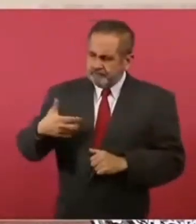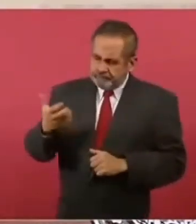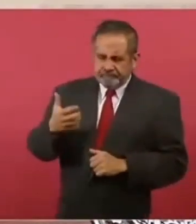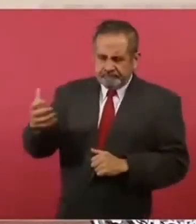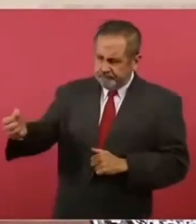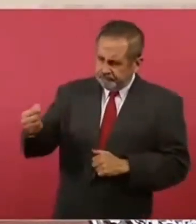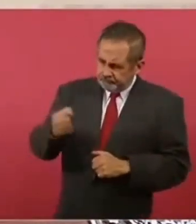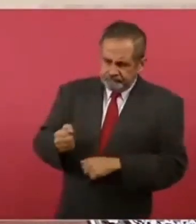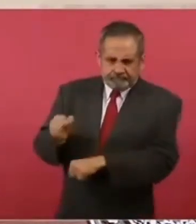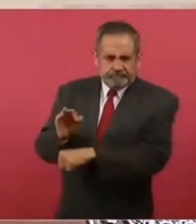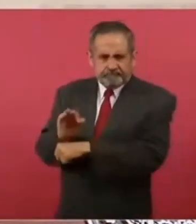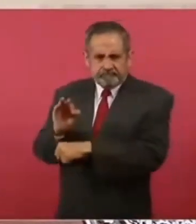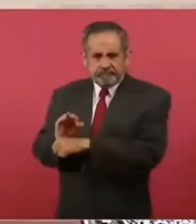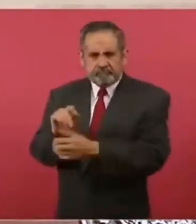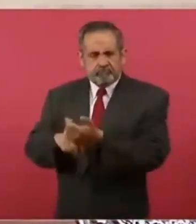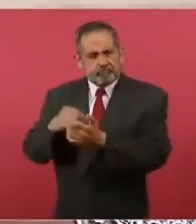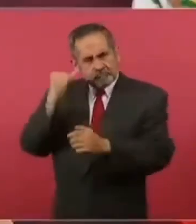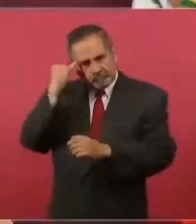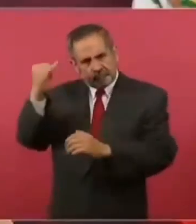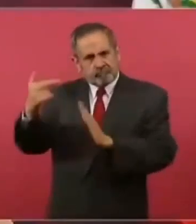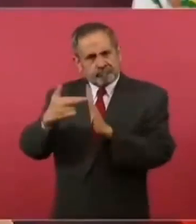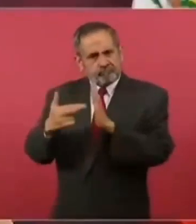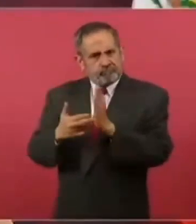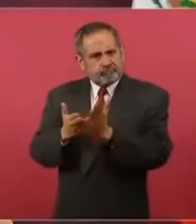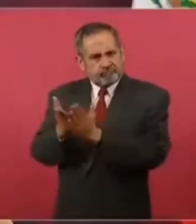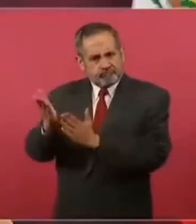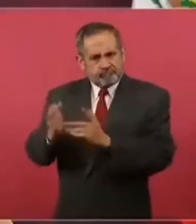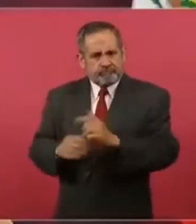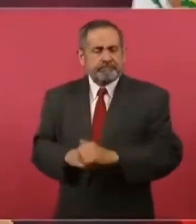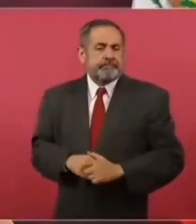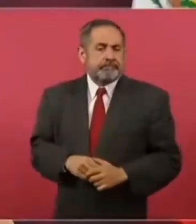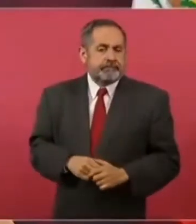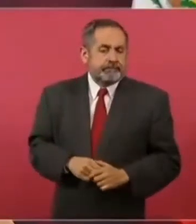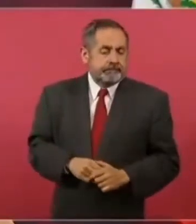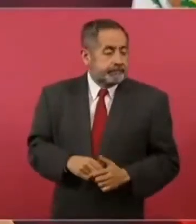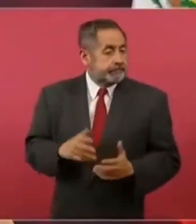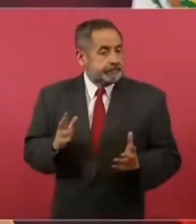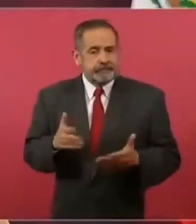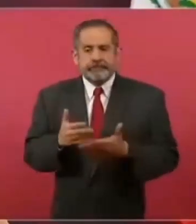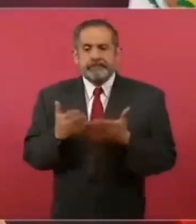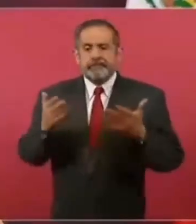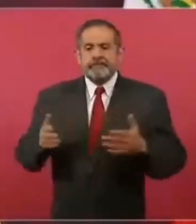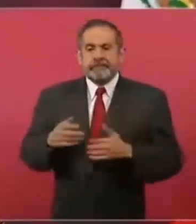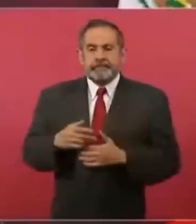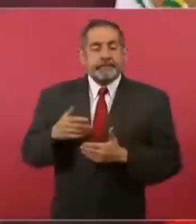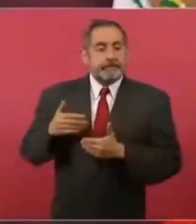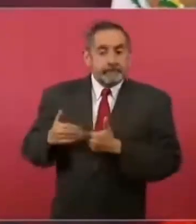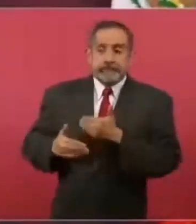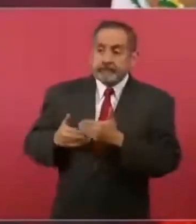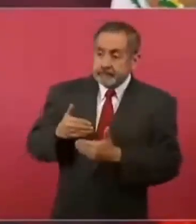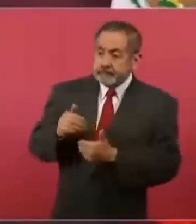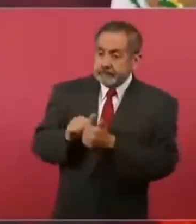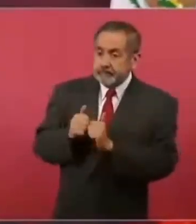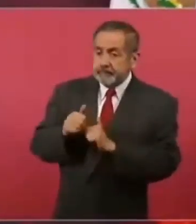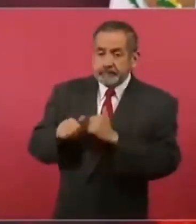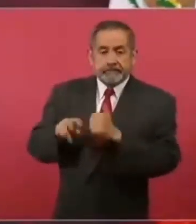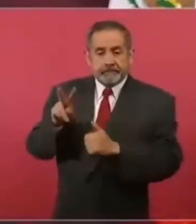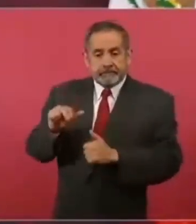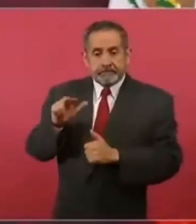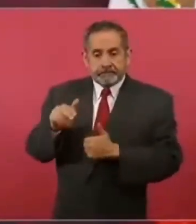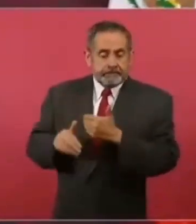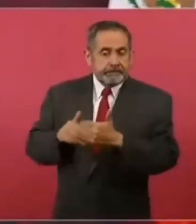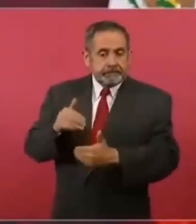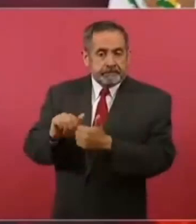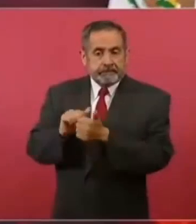con principios. Ahora, pues, vamos avanzando, pero es un